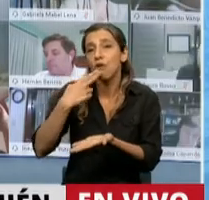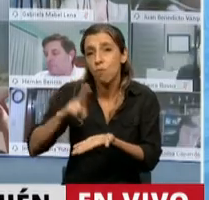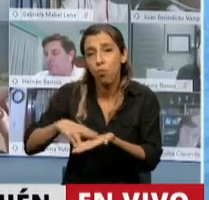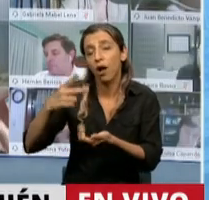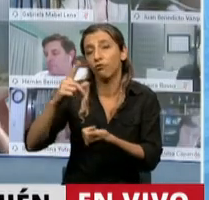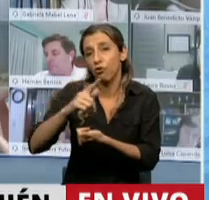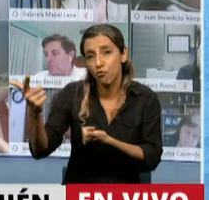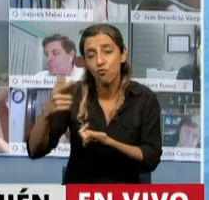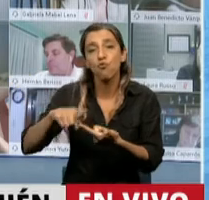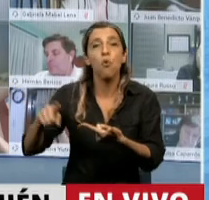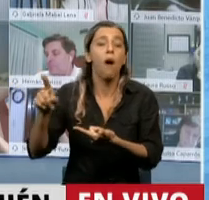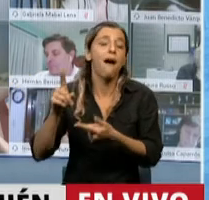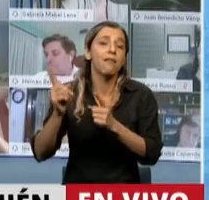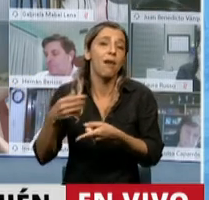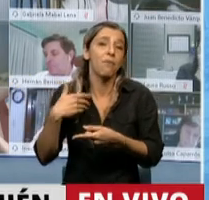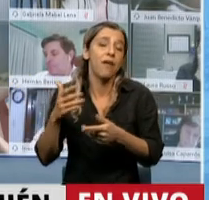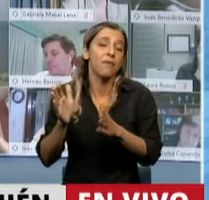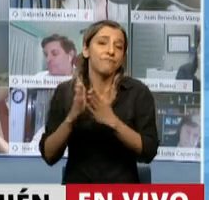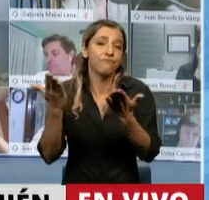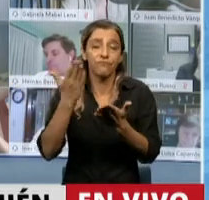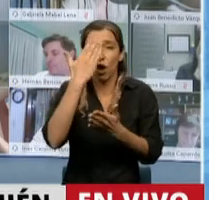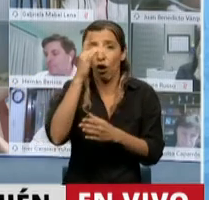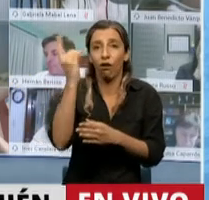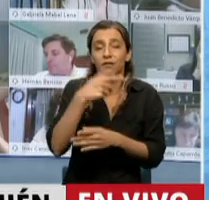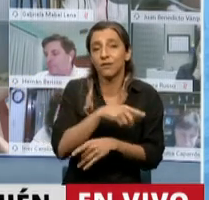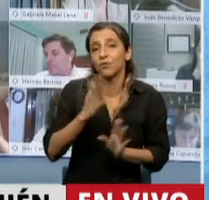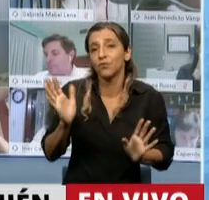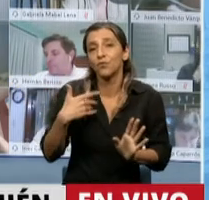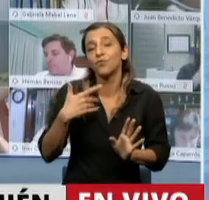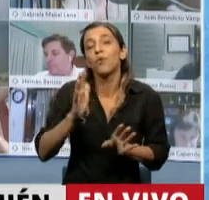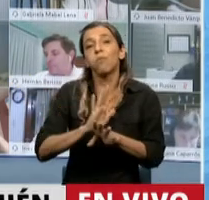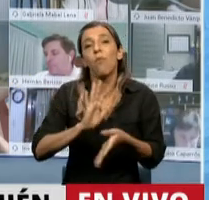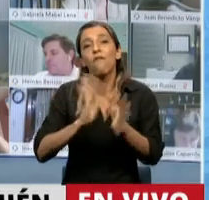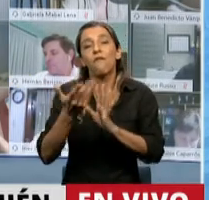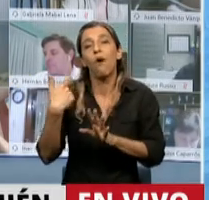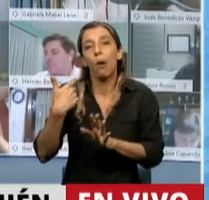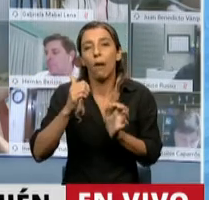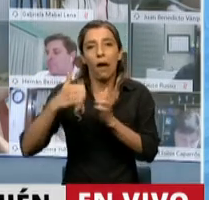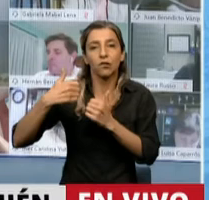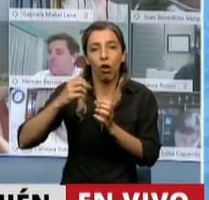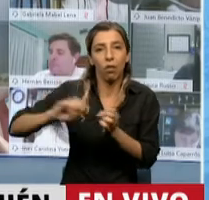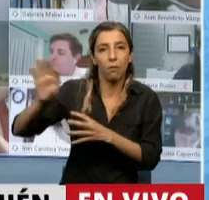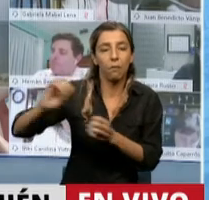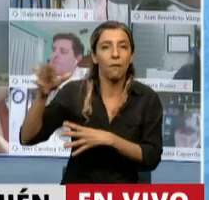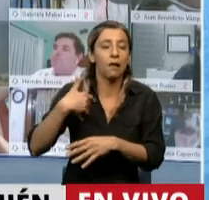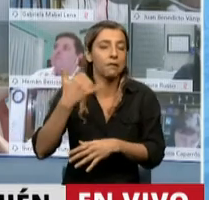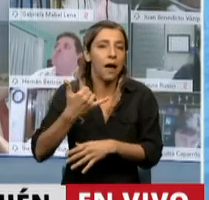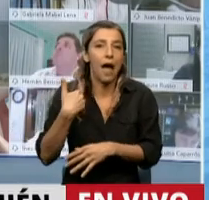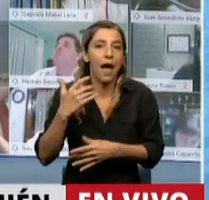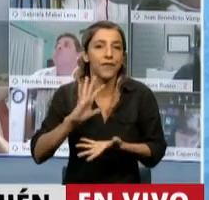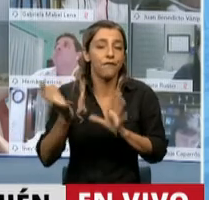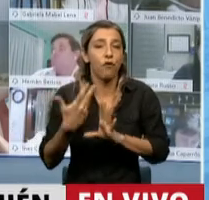con la Constitución, funcionamiento y liquidación de una sociedad, legitimizando esta actitud